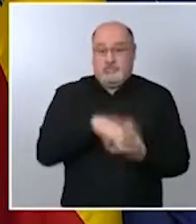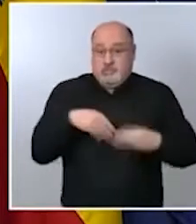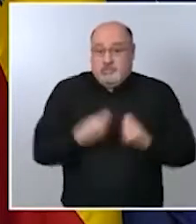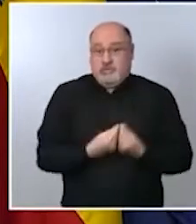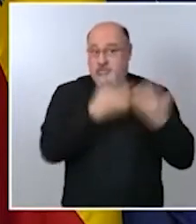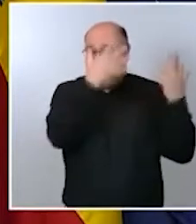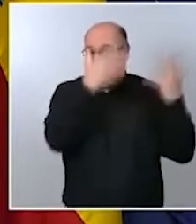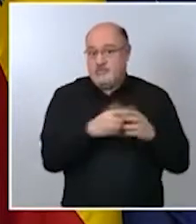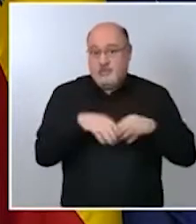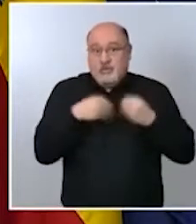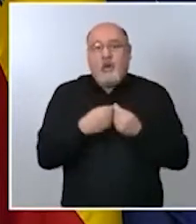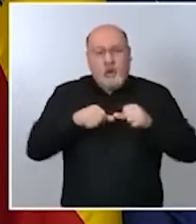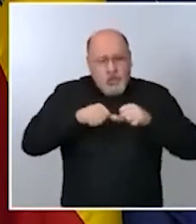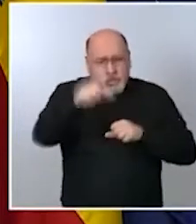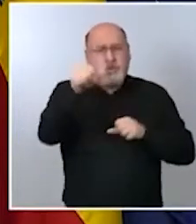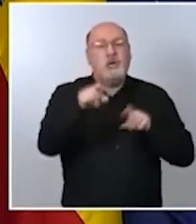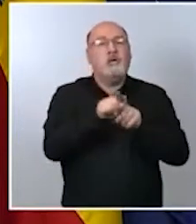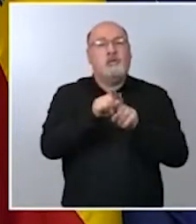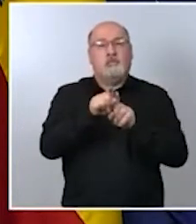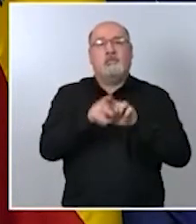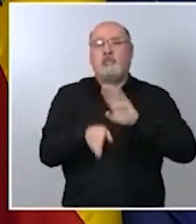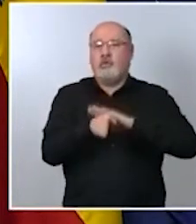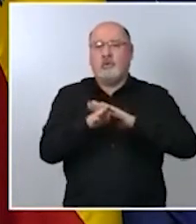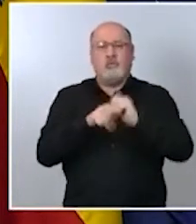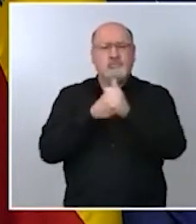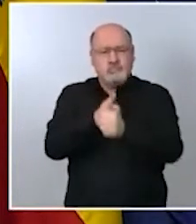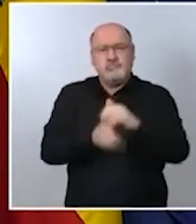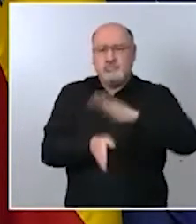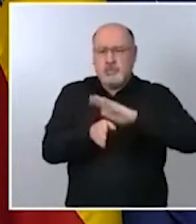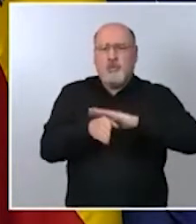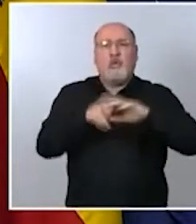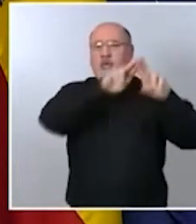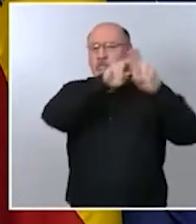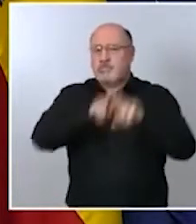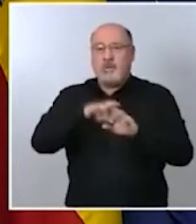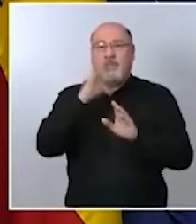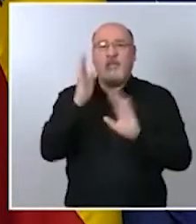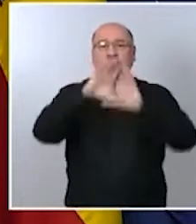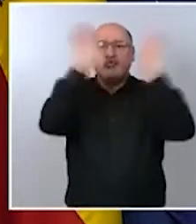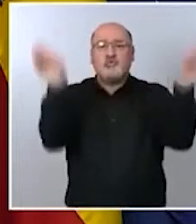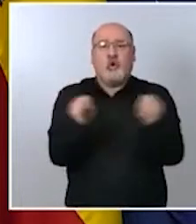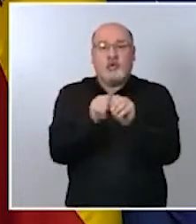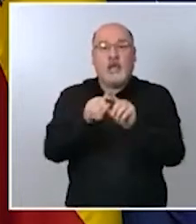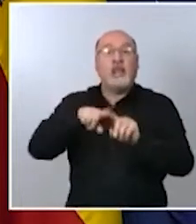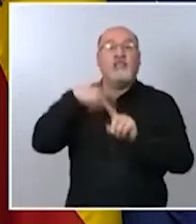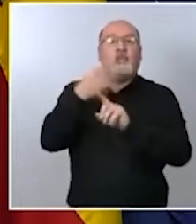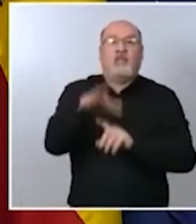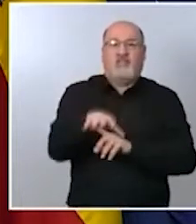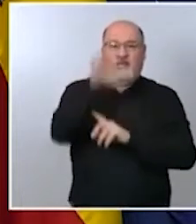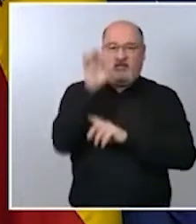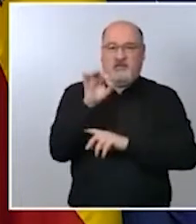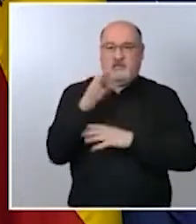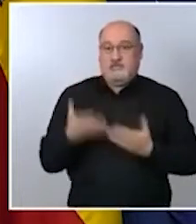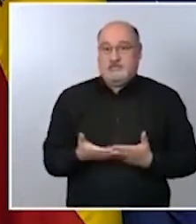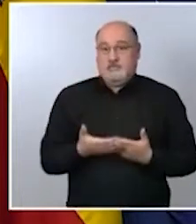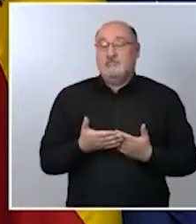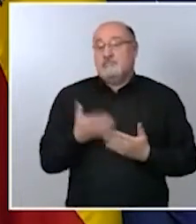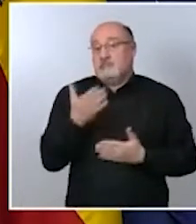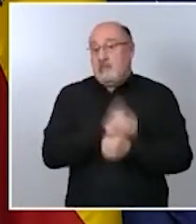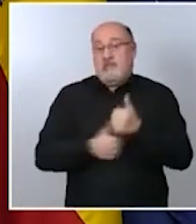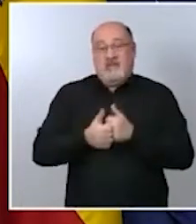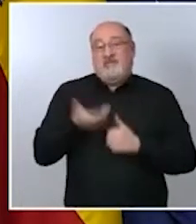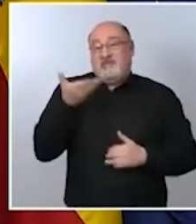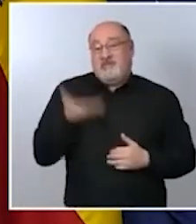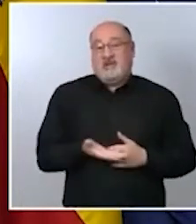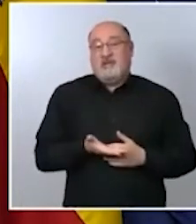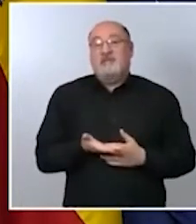y continuaremos en esa tarea para concluir finalmente vuelvo a decir en algo principal importante igual que es responder